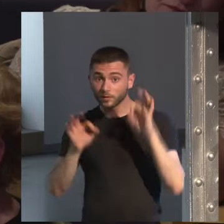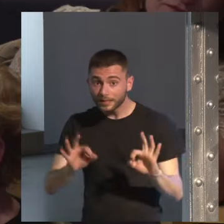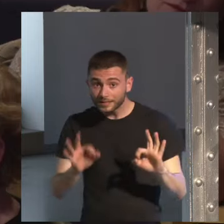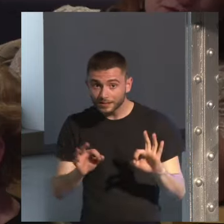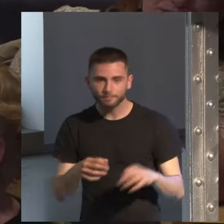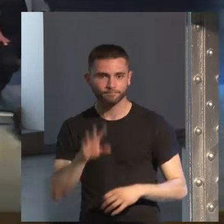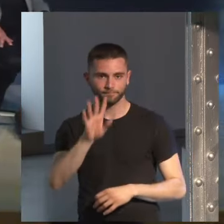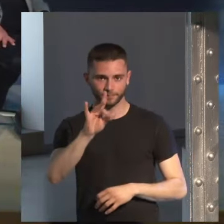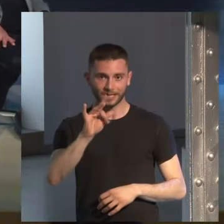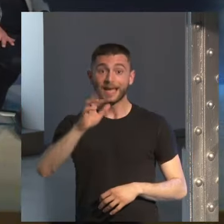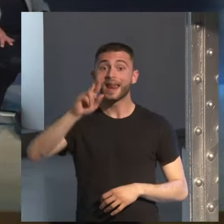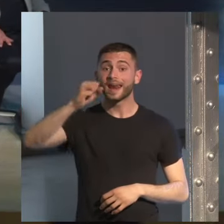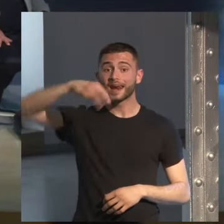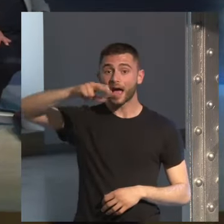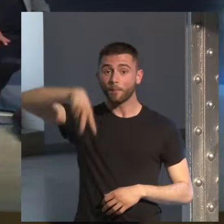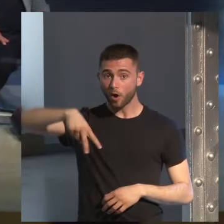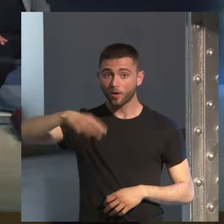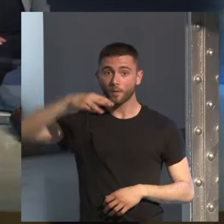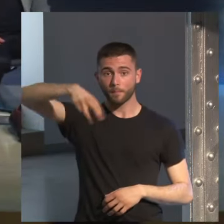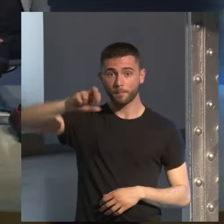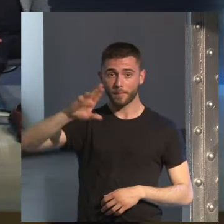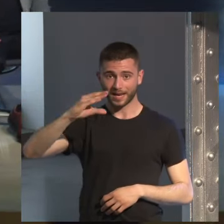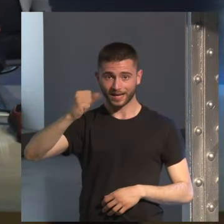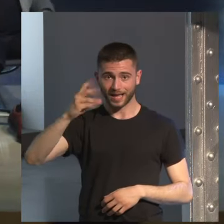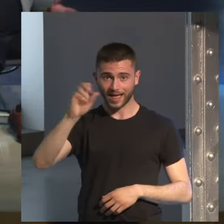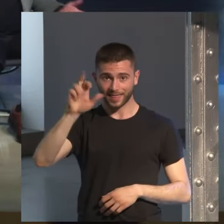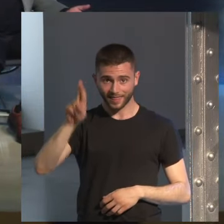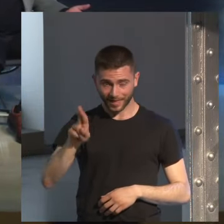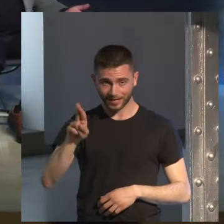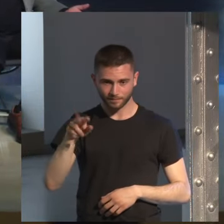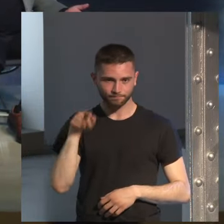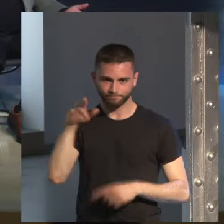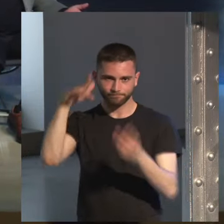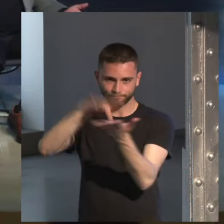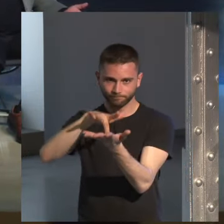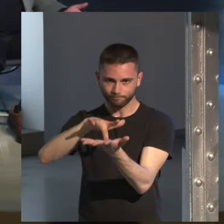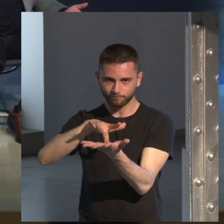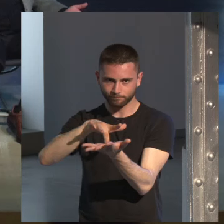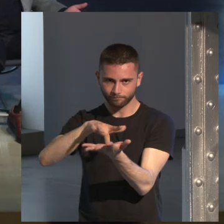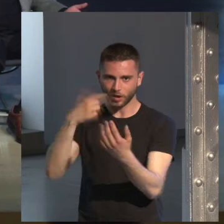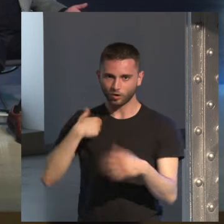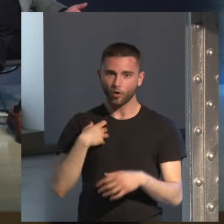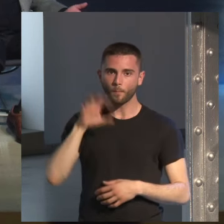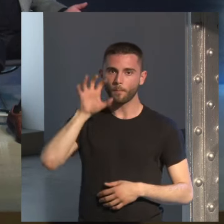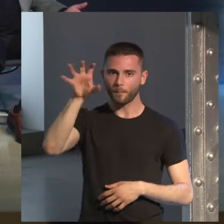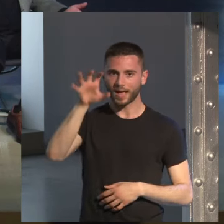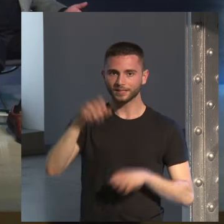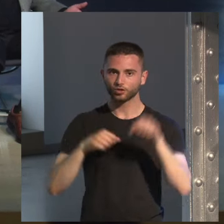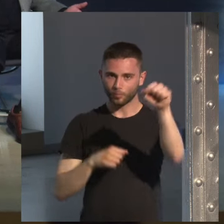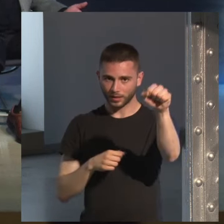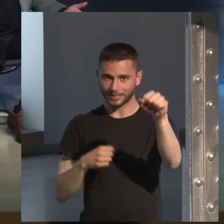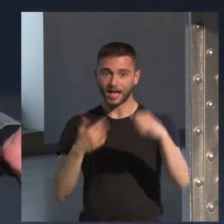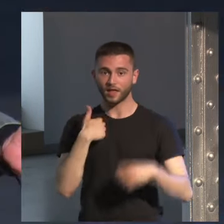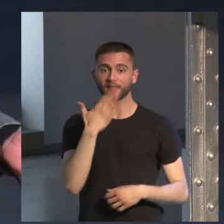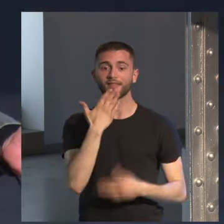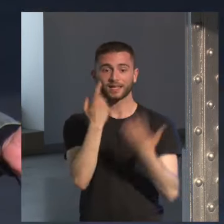Mercader esto yo he vivido en un país comunista de los 60 años